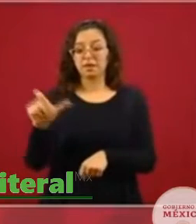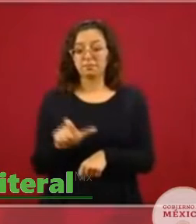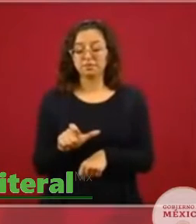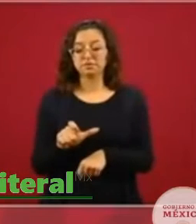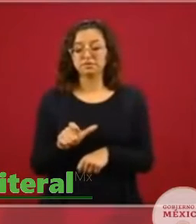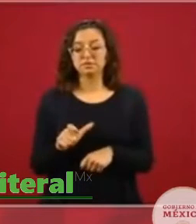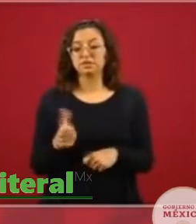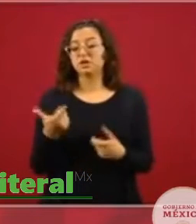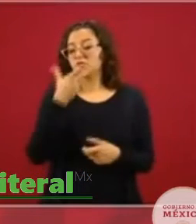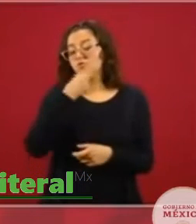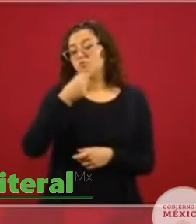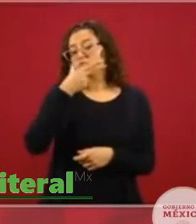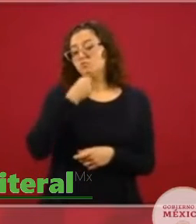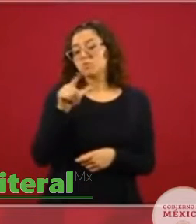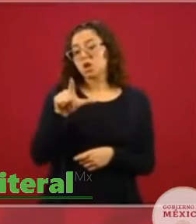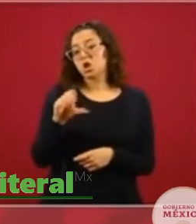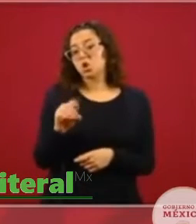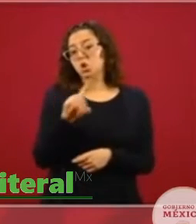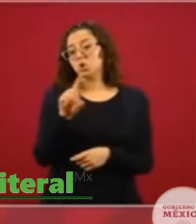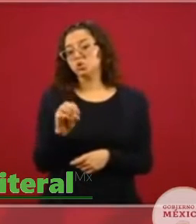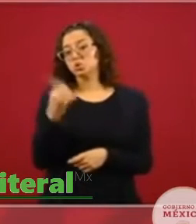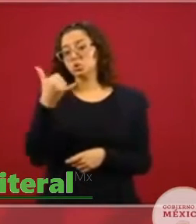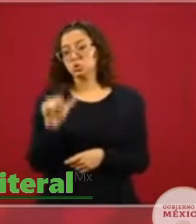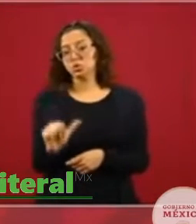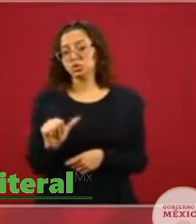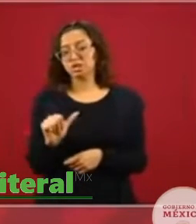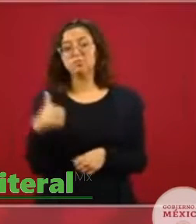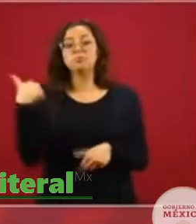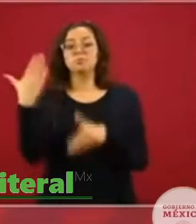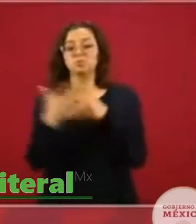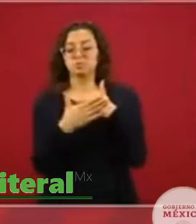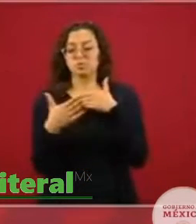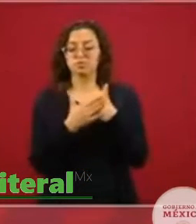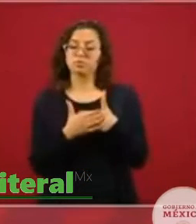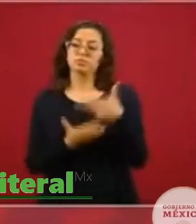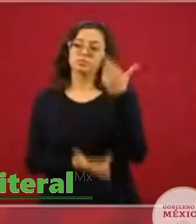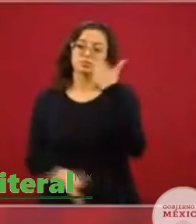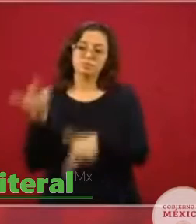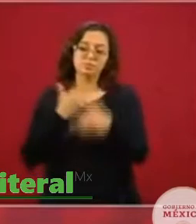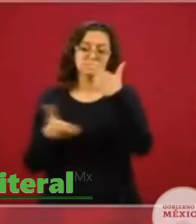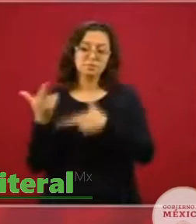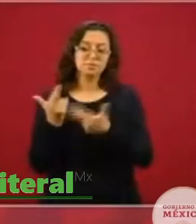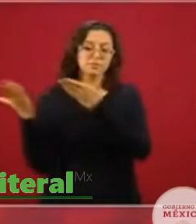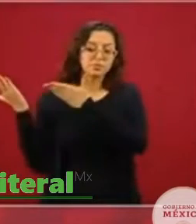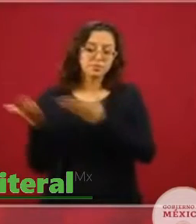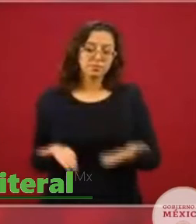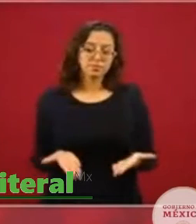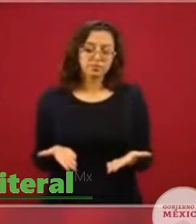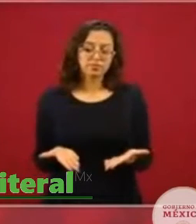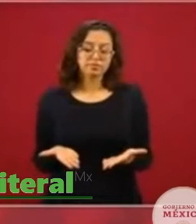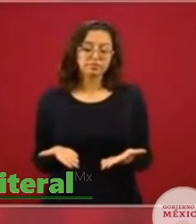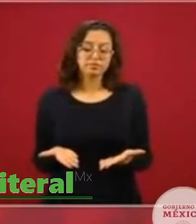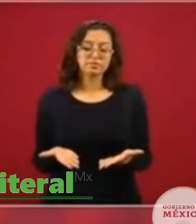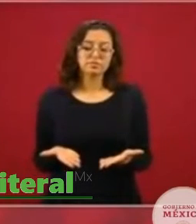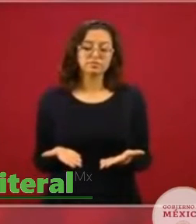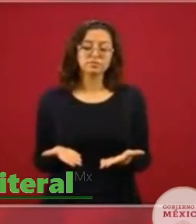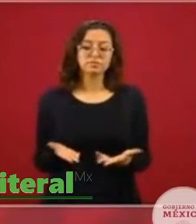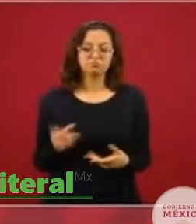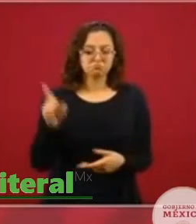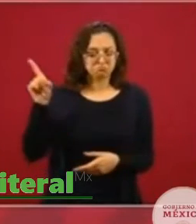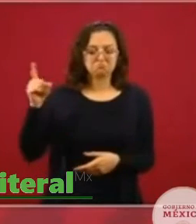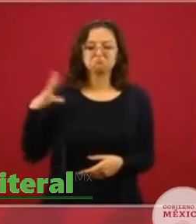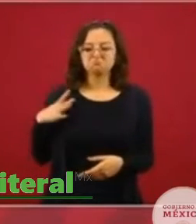Lozoya, que va a ser extraditado, él